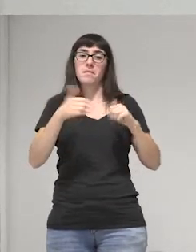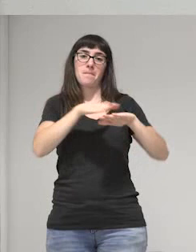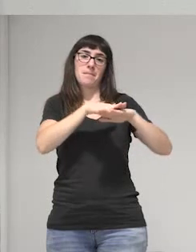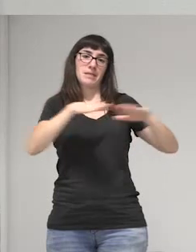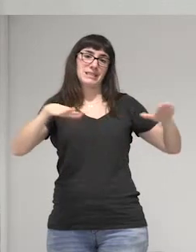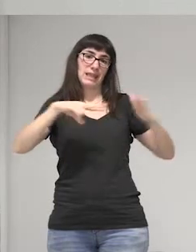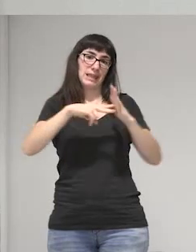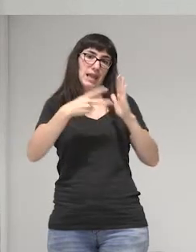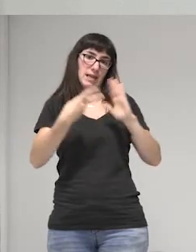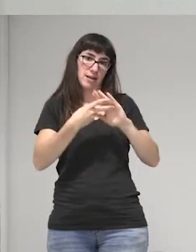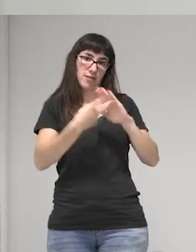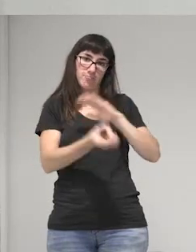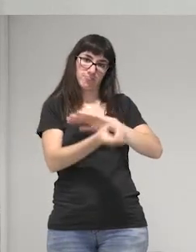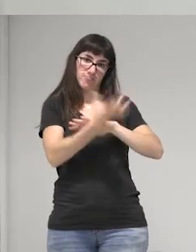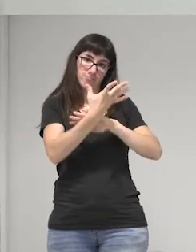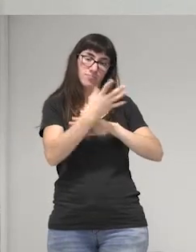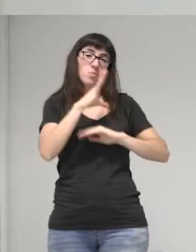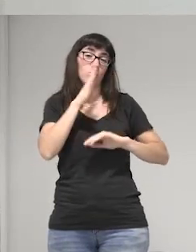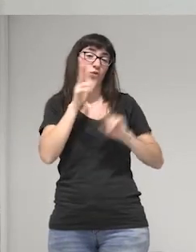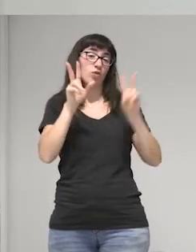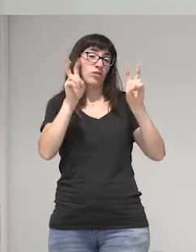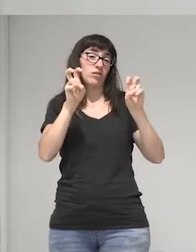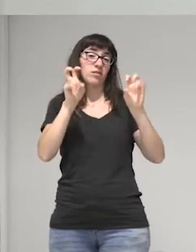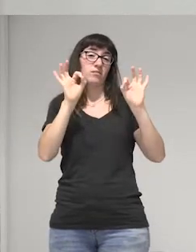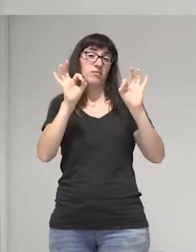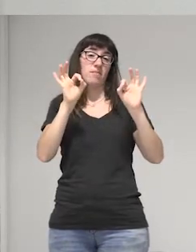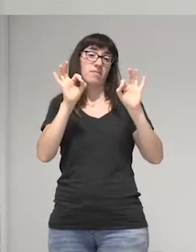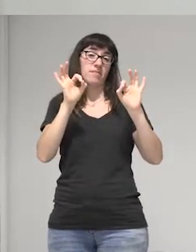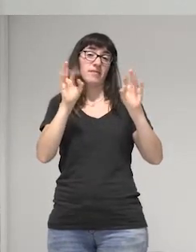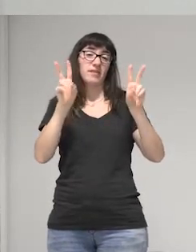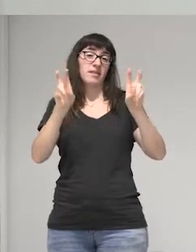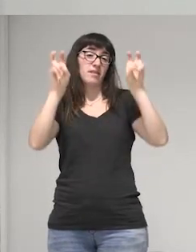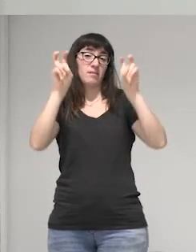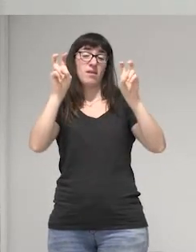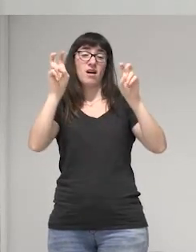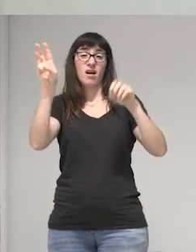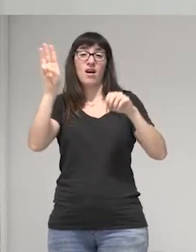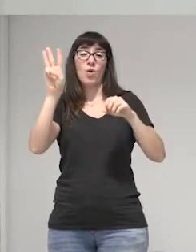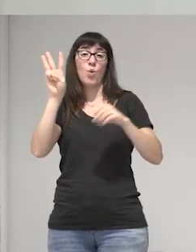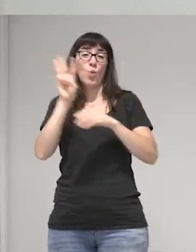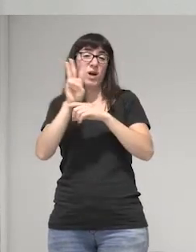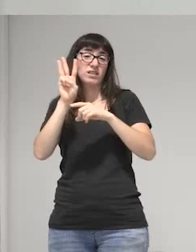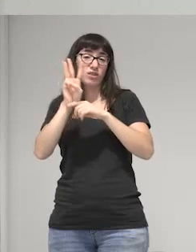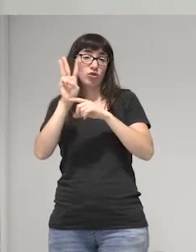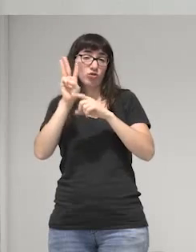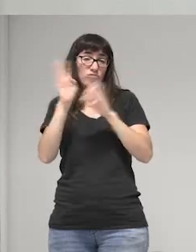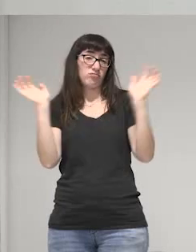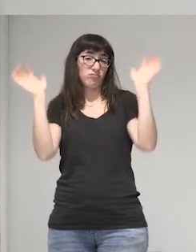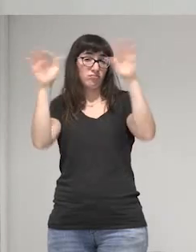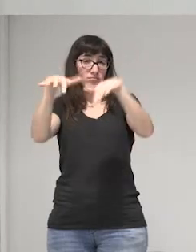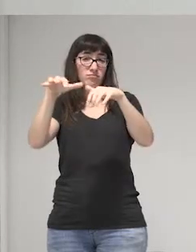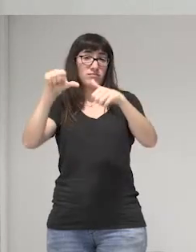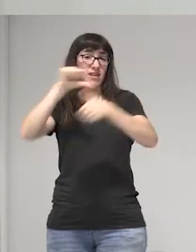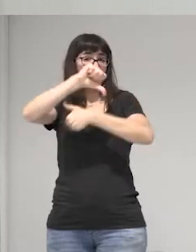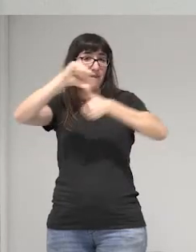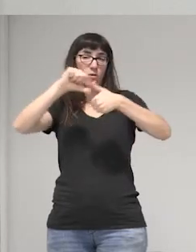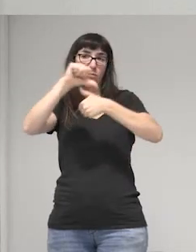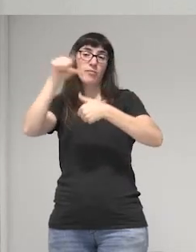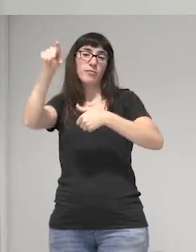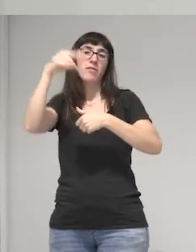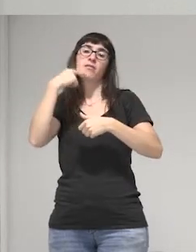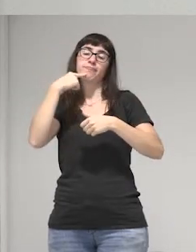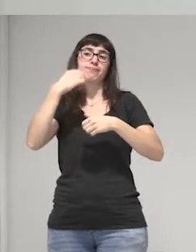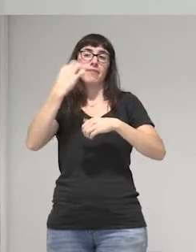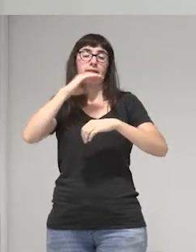a consecuencia de una audiencia temática que hubo en el 2011 en Washington en la Comisión Interamericana y bueno se comprometieron a una